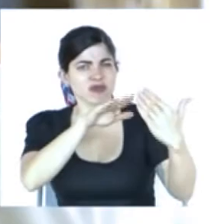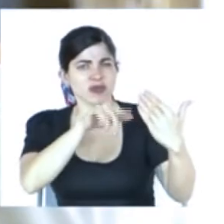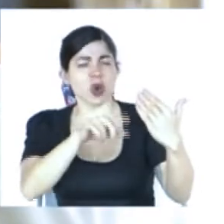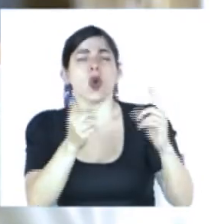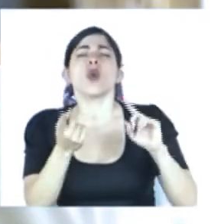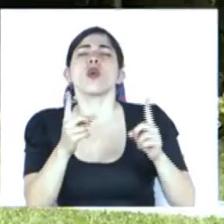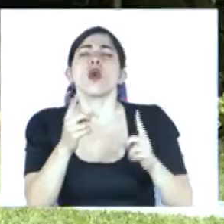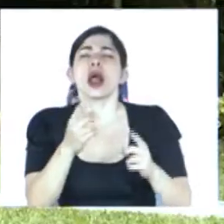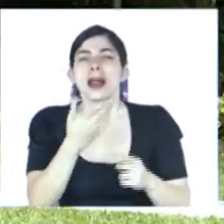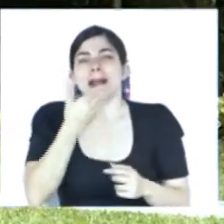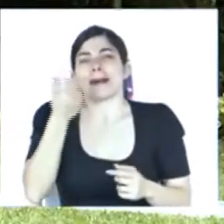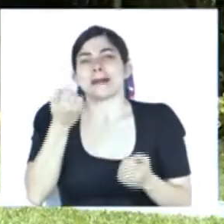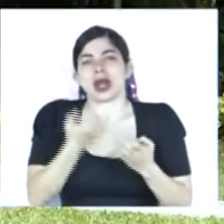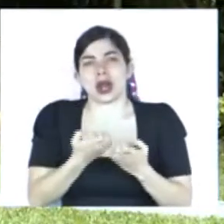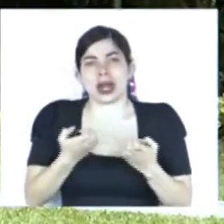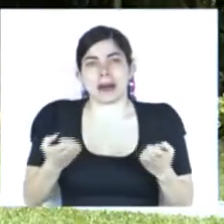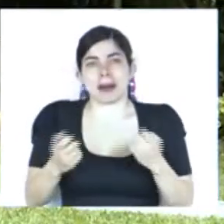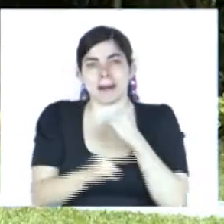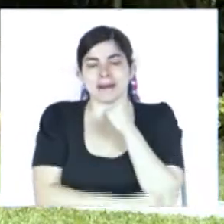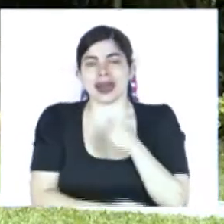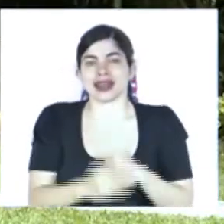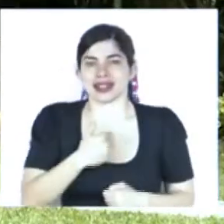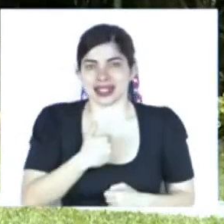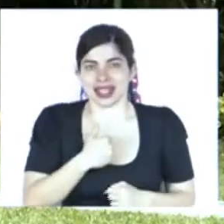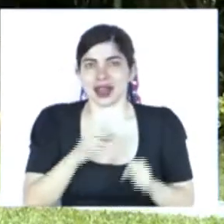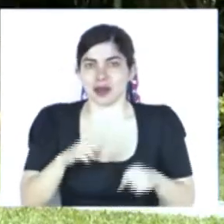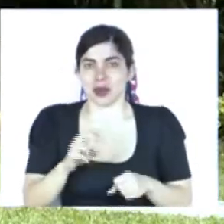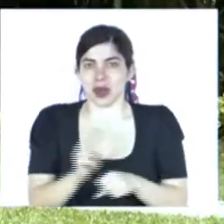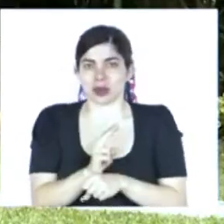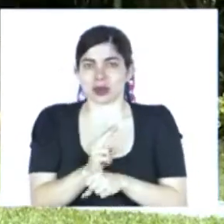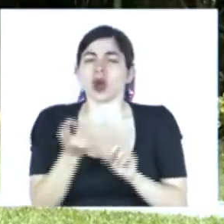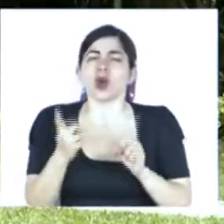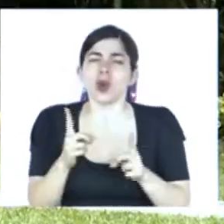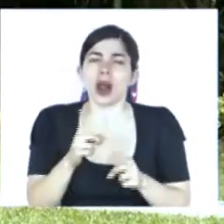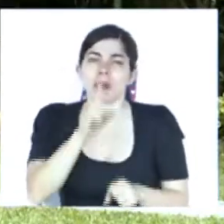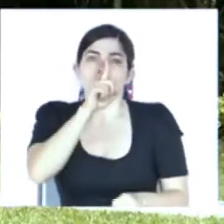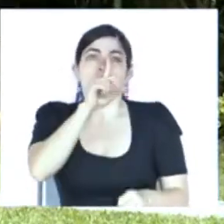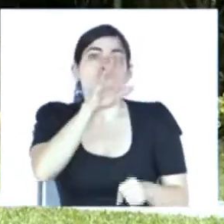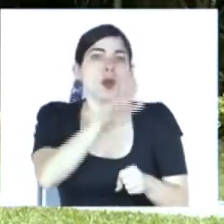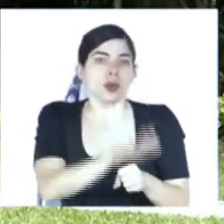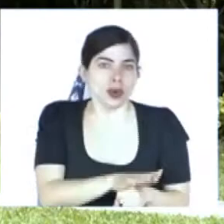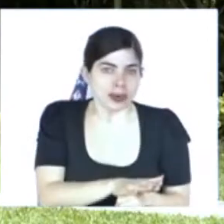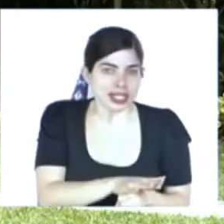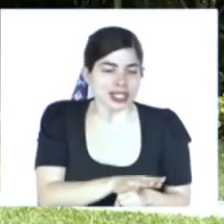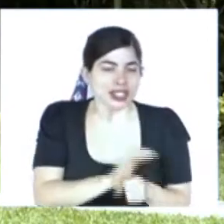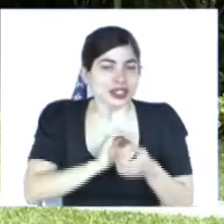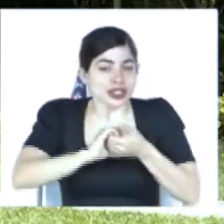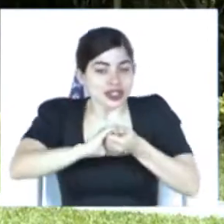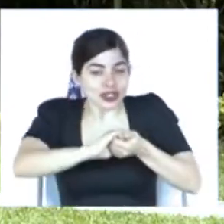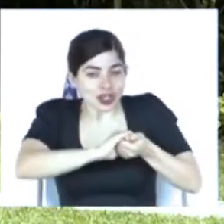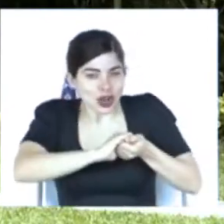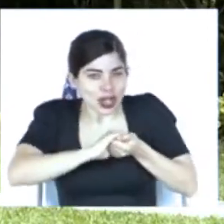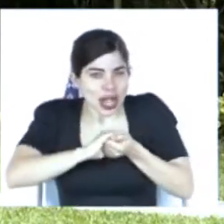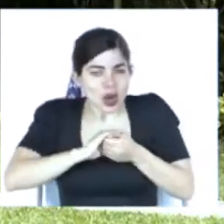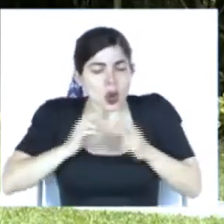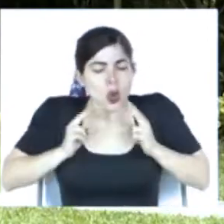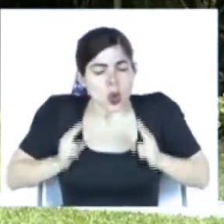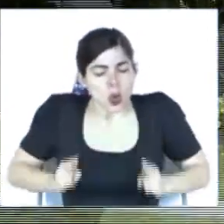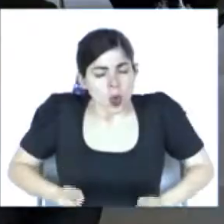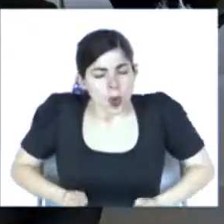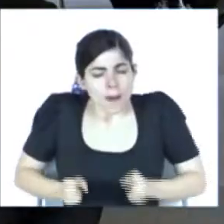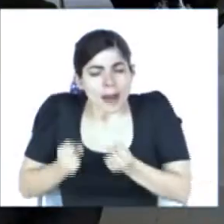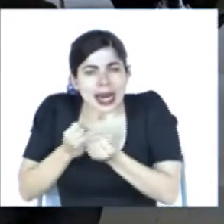herramientas con las que cuenta el país. El compromiso, la solidaridad, la humanidad,